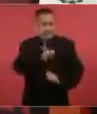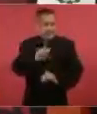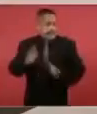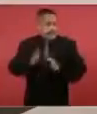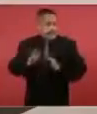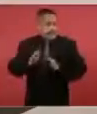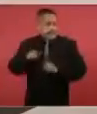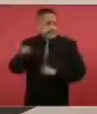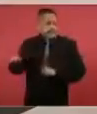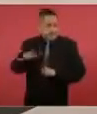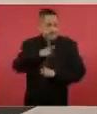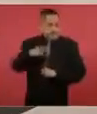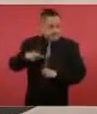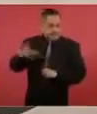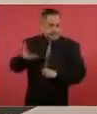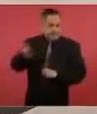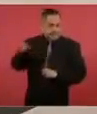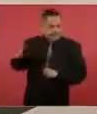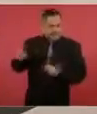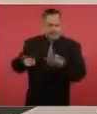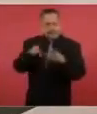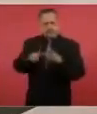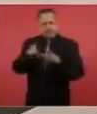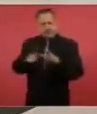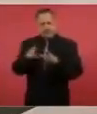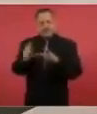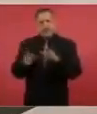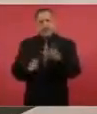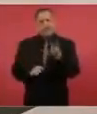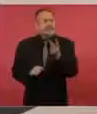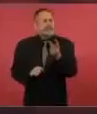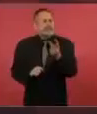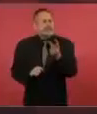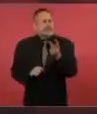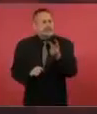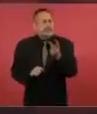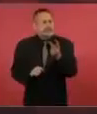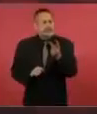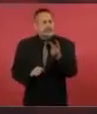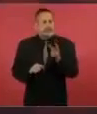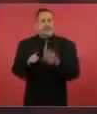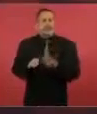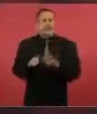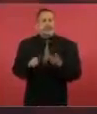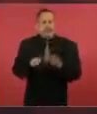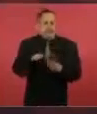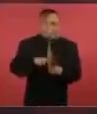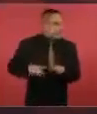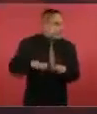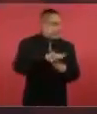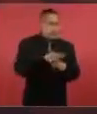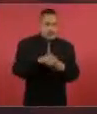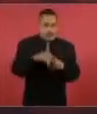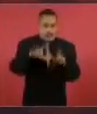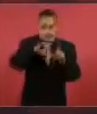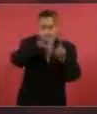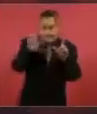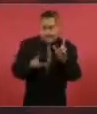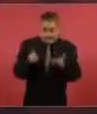Ejército es garantizar la seguridad interior,